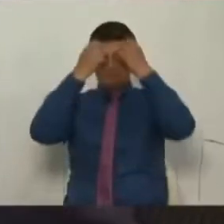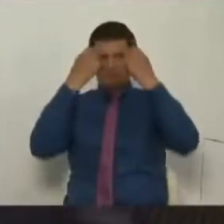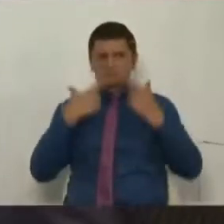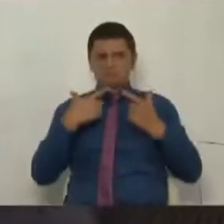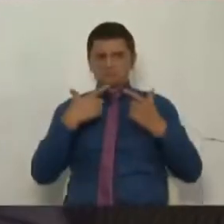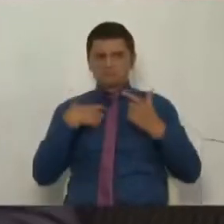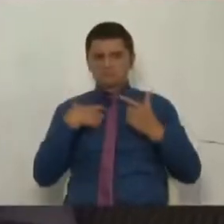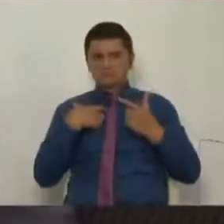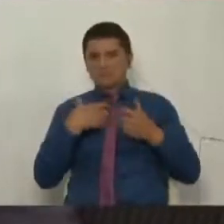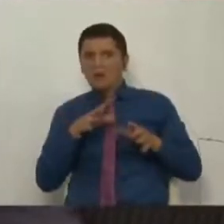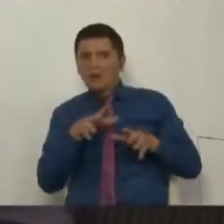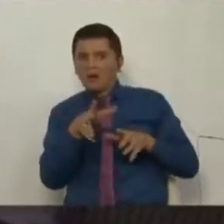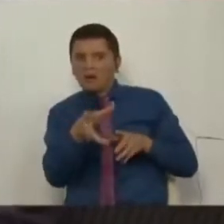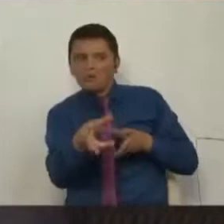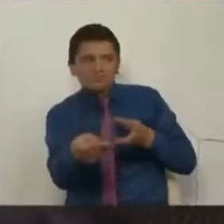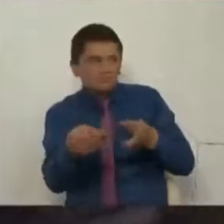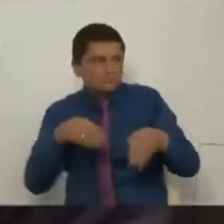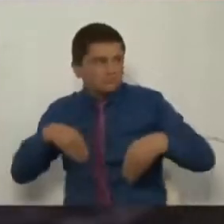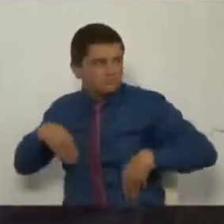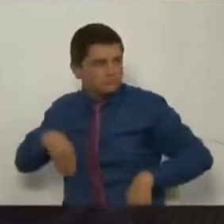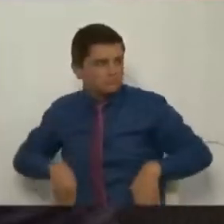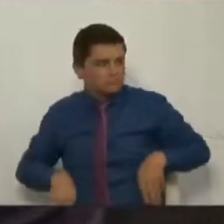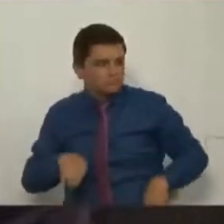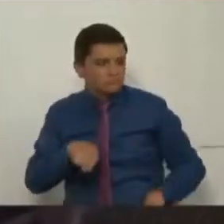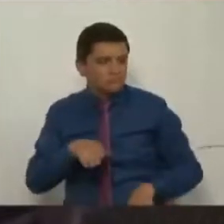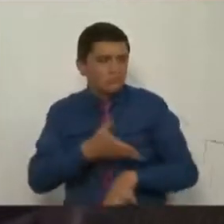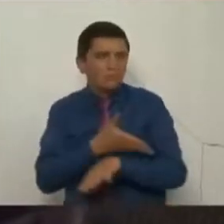tocara. Y los terminó tocando y los terminó quemando.